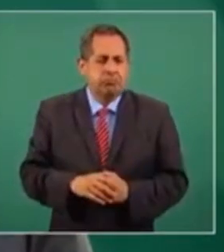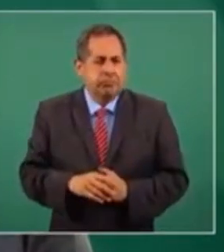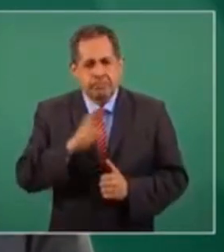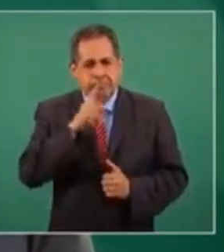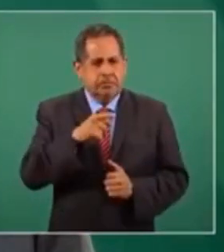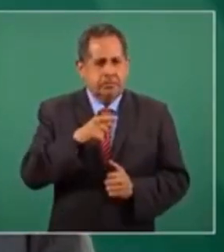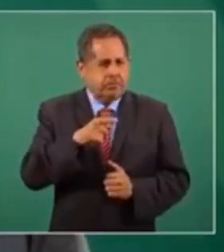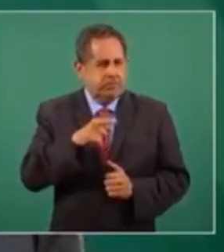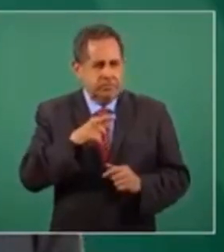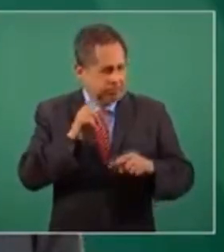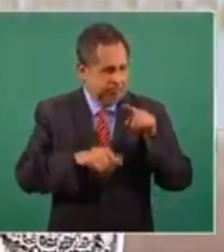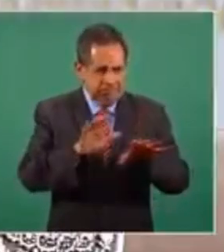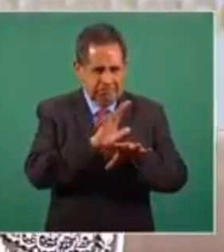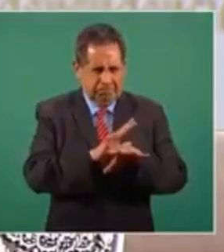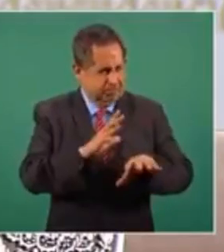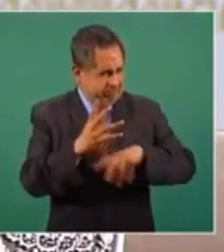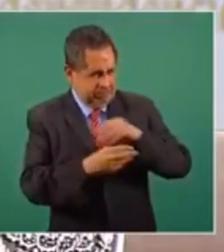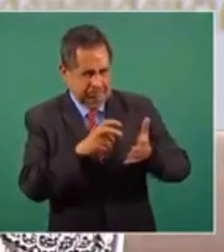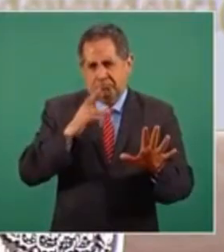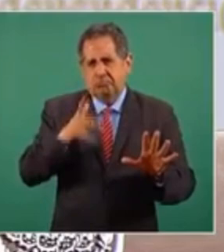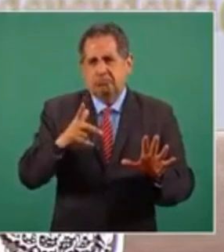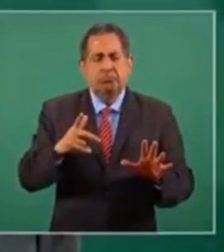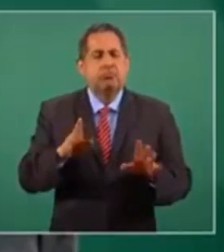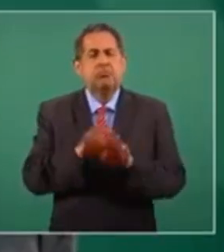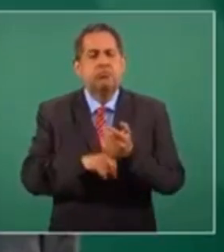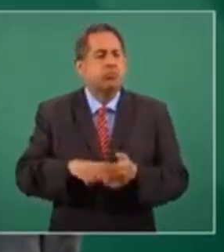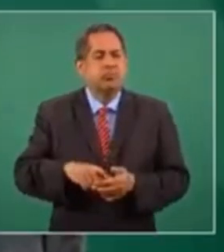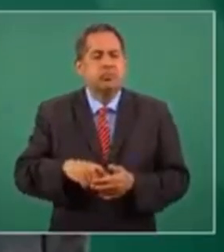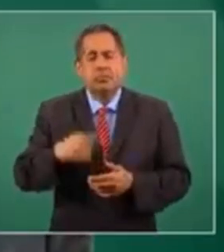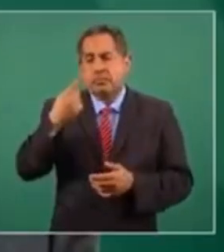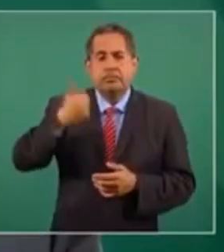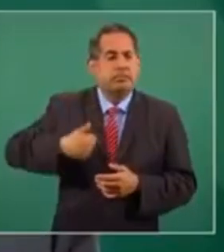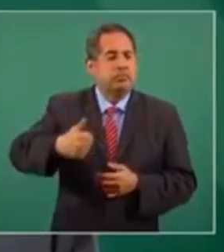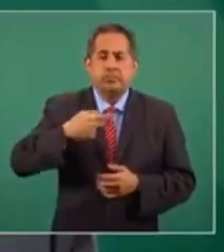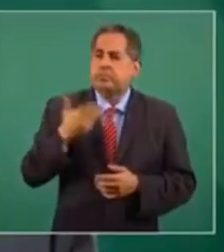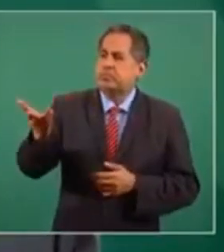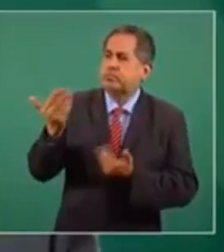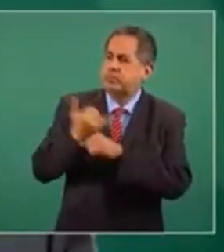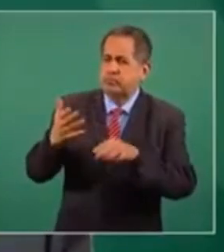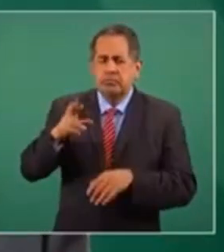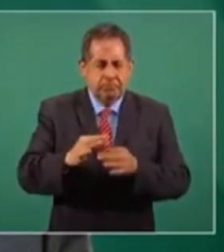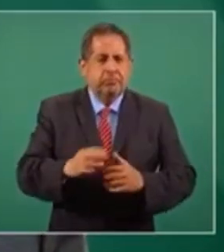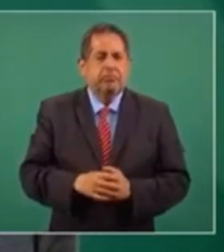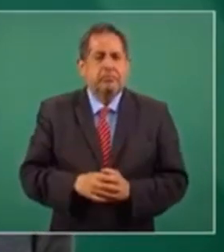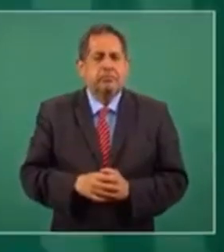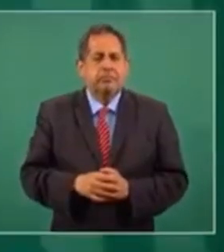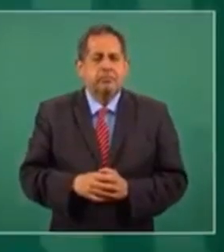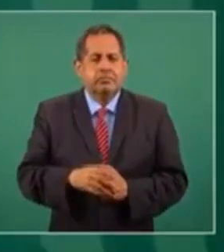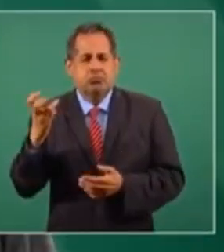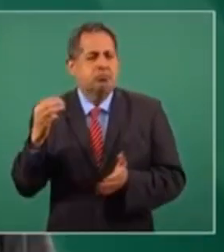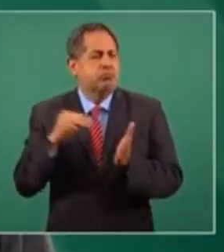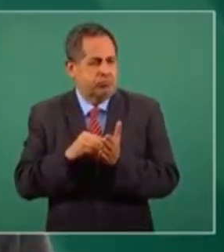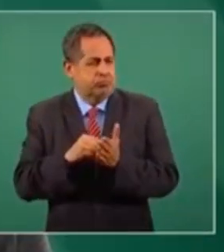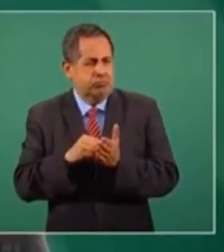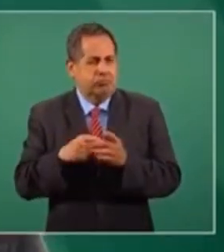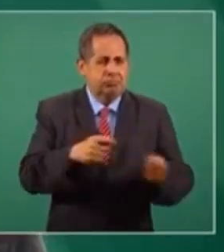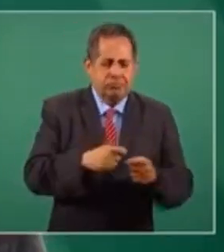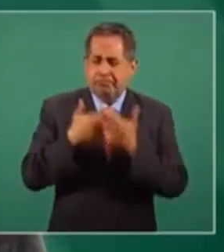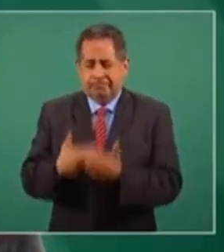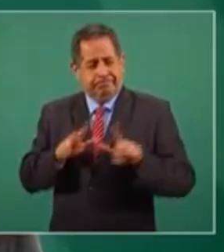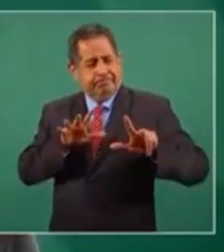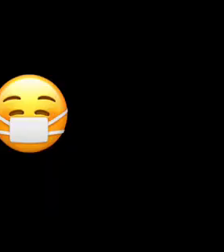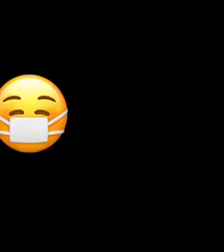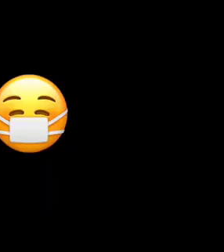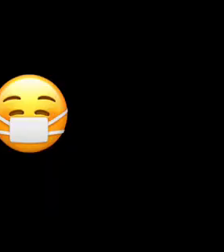mejore el sistema, que haya una auténtica transparencia, que todo el ciudadano que solicite información se le entregue rápido, en 72 horas, y nos ahorremos 700